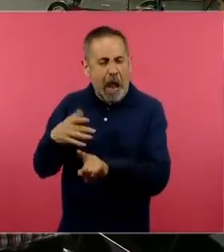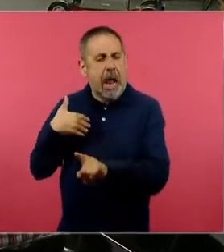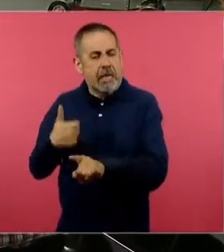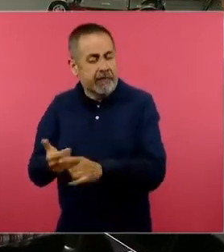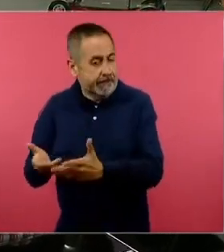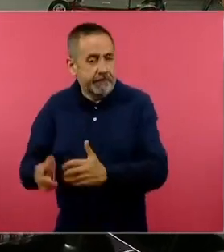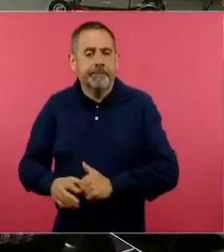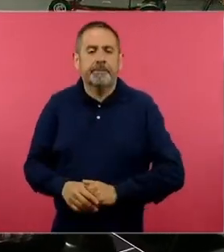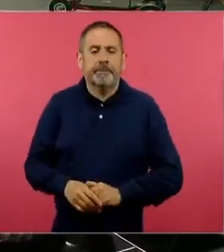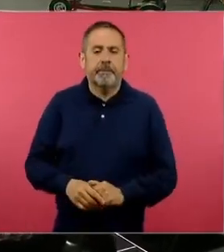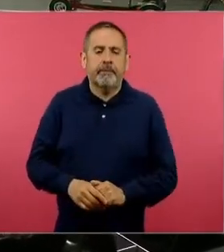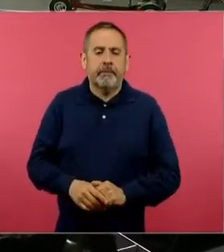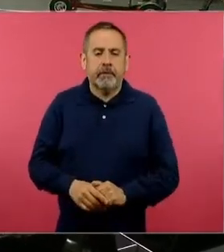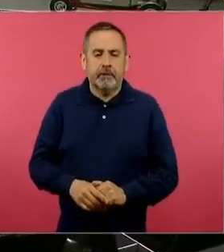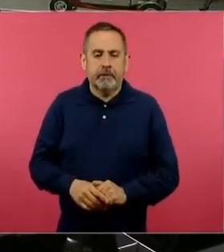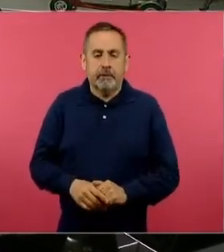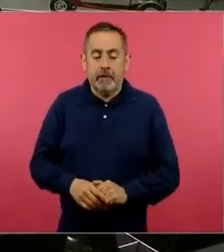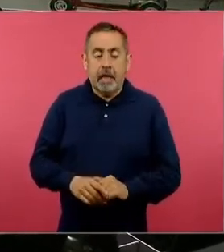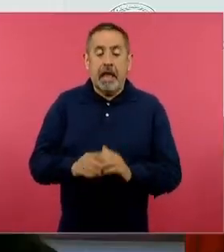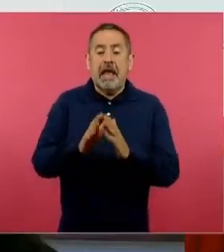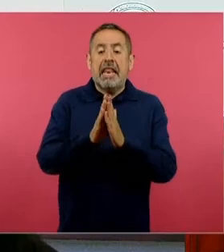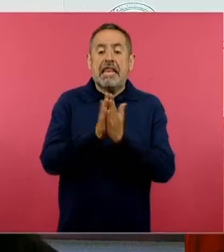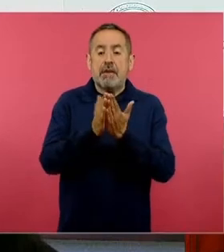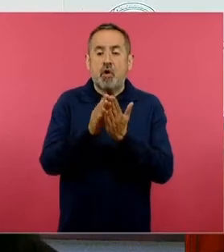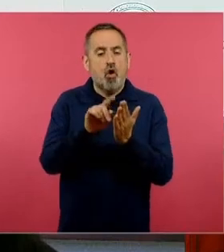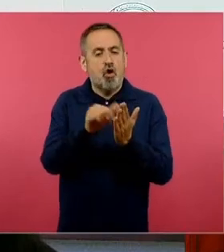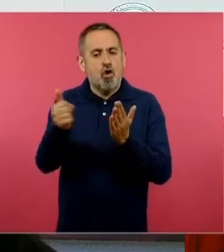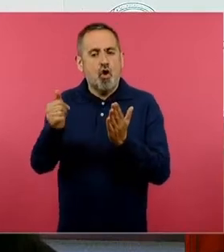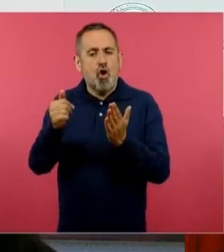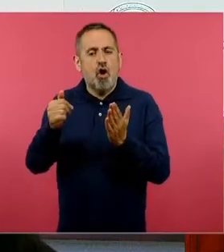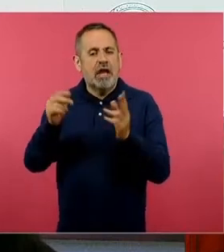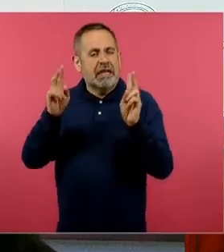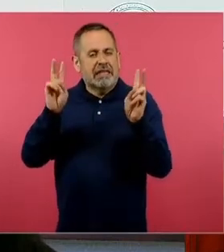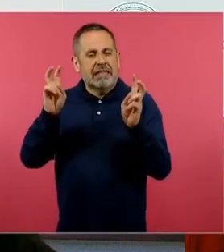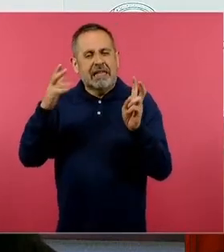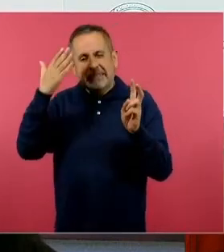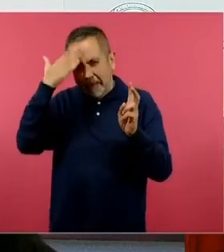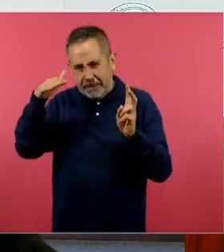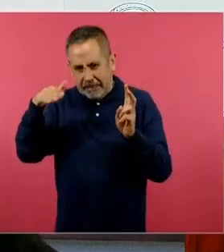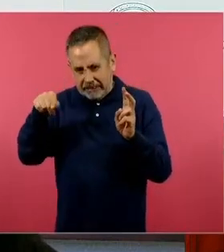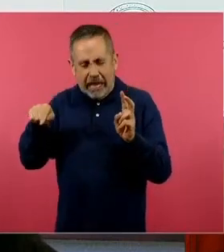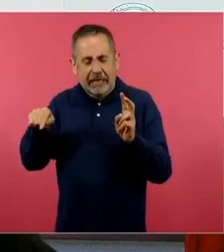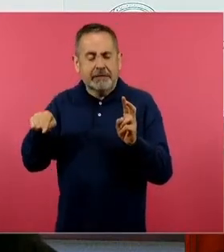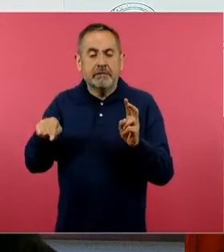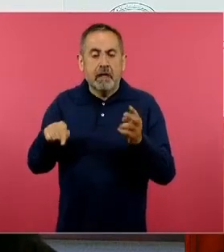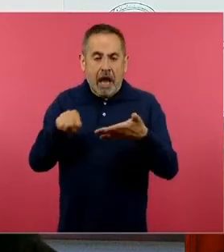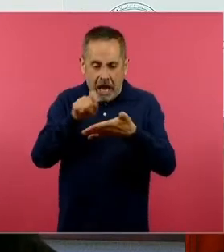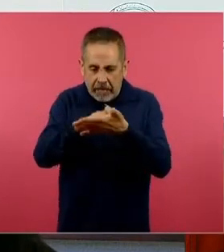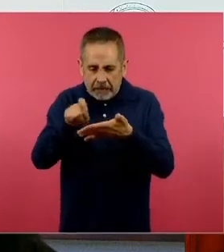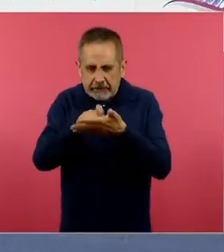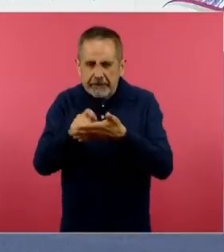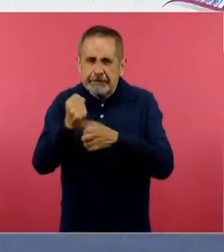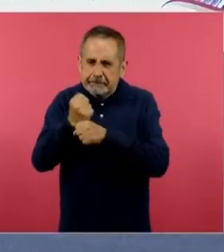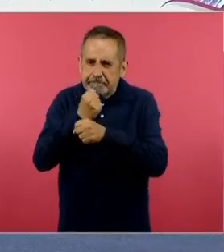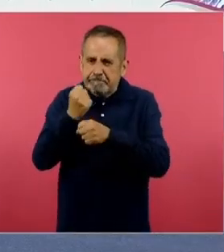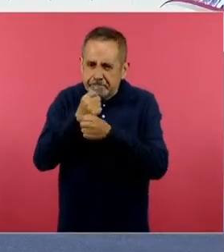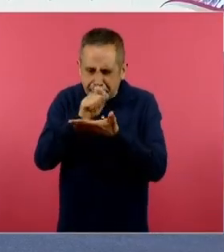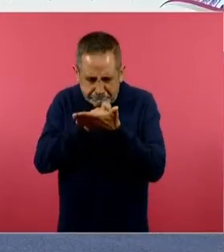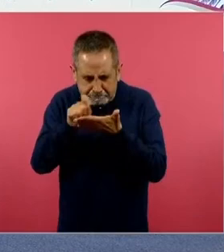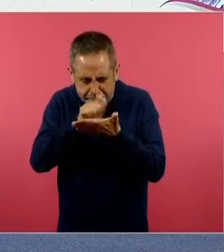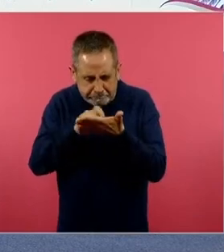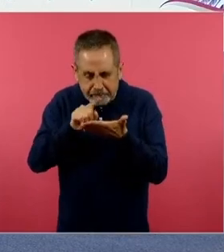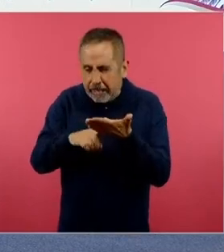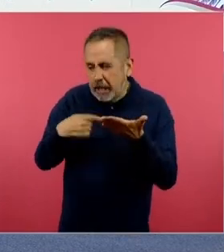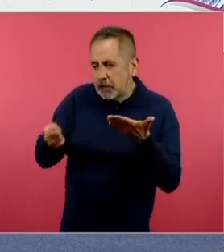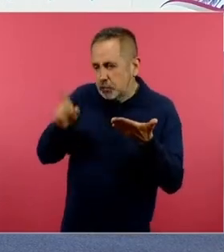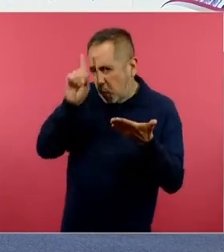La relación está, en el libro de nuestros saberes, vamos a encontrar ya un ejercicio y una sugerencia específica,